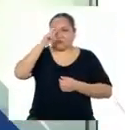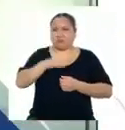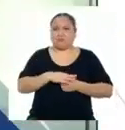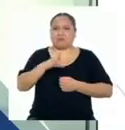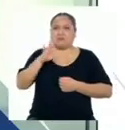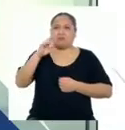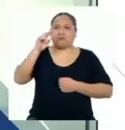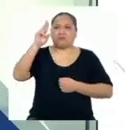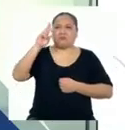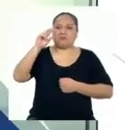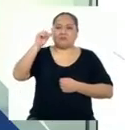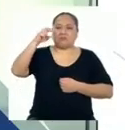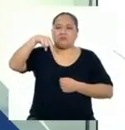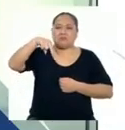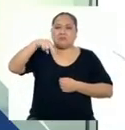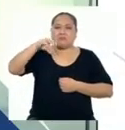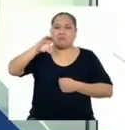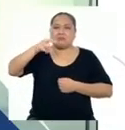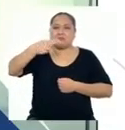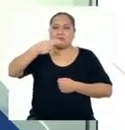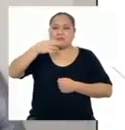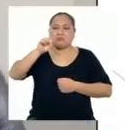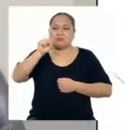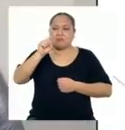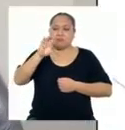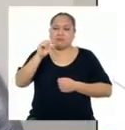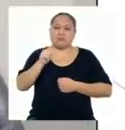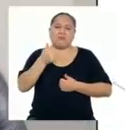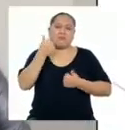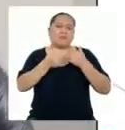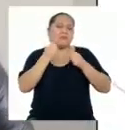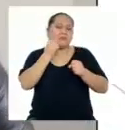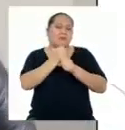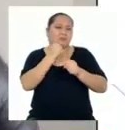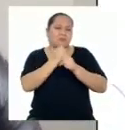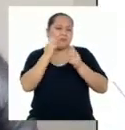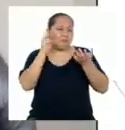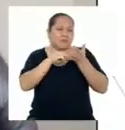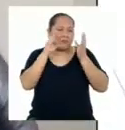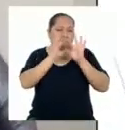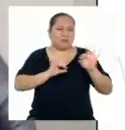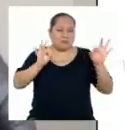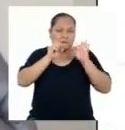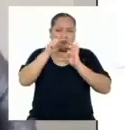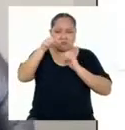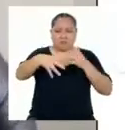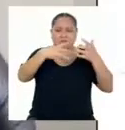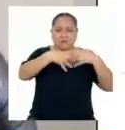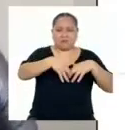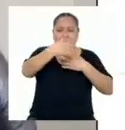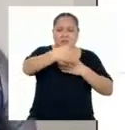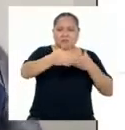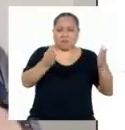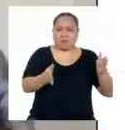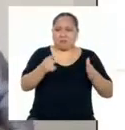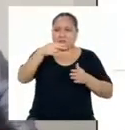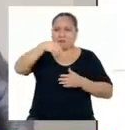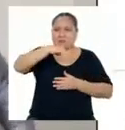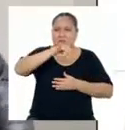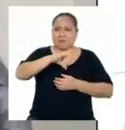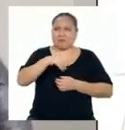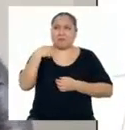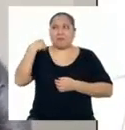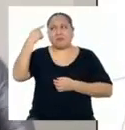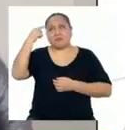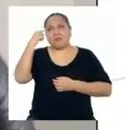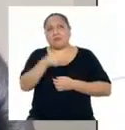¿cuál crees que es la principal función que tiene la planta nuclear? Bueno, personalmente yo pienso que toda función que tenga es